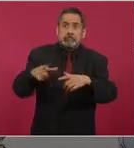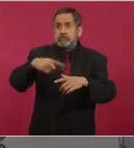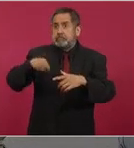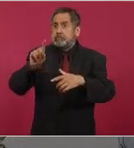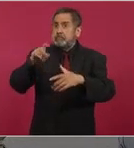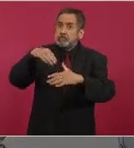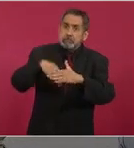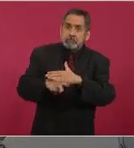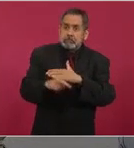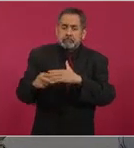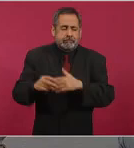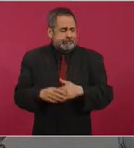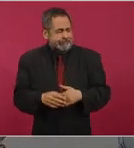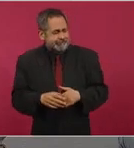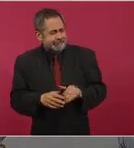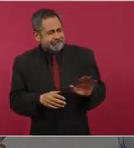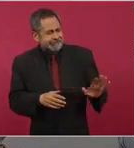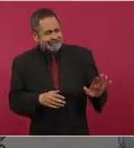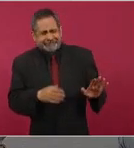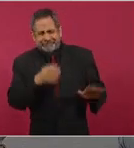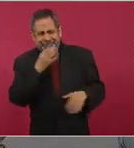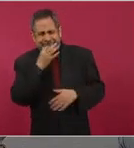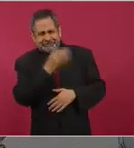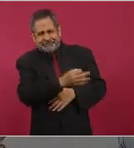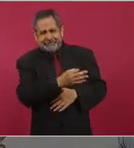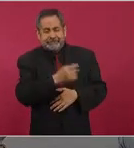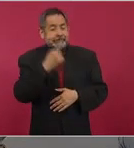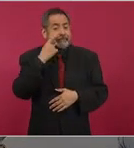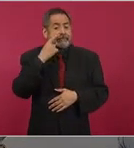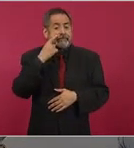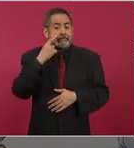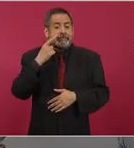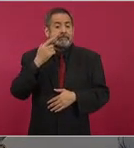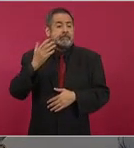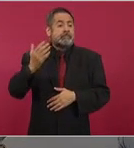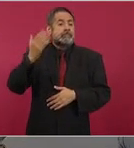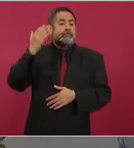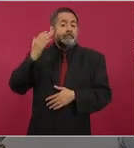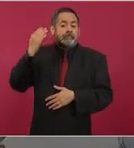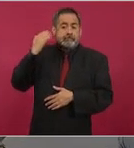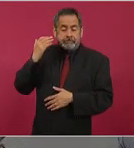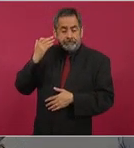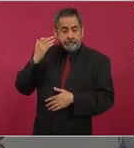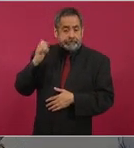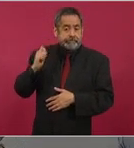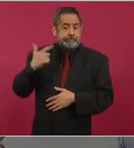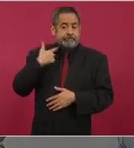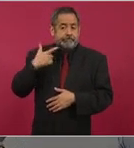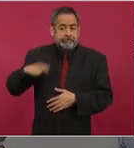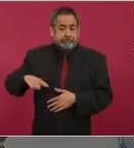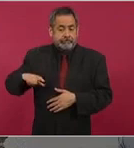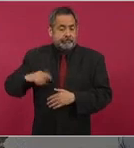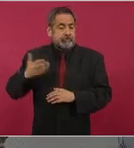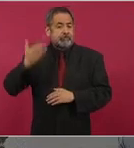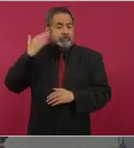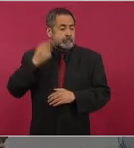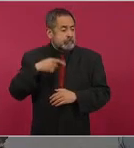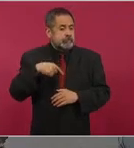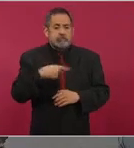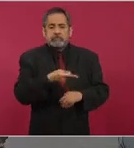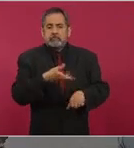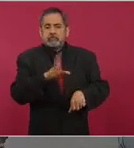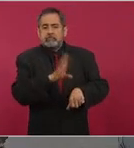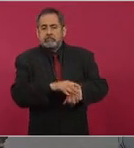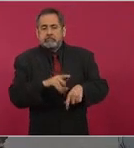les informo de que en la administración pasada dieron permiso